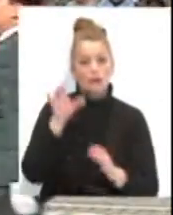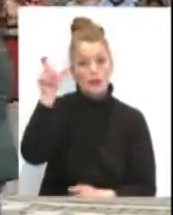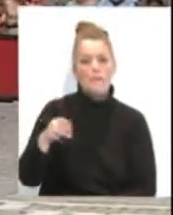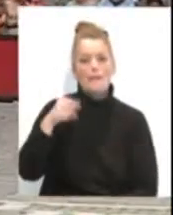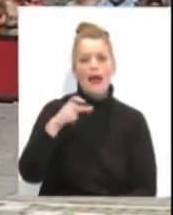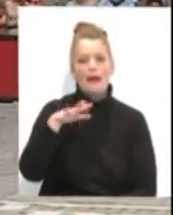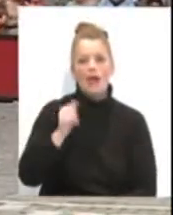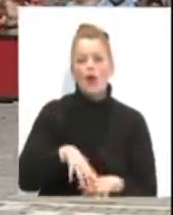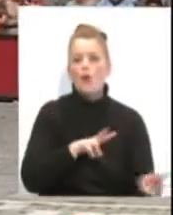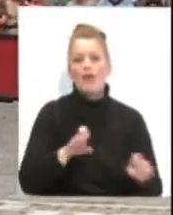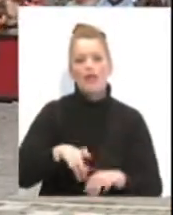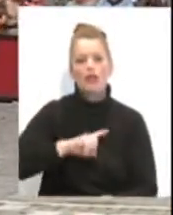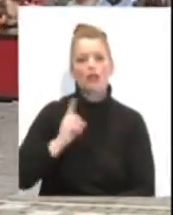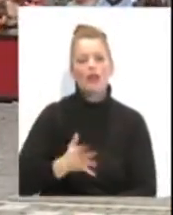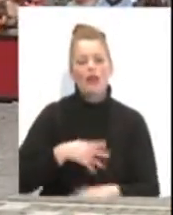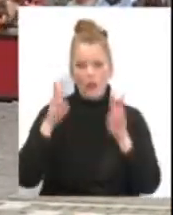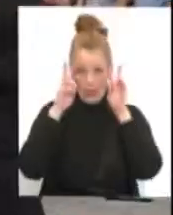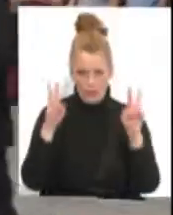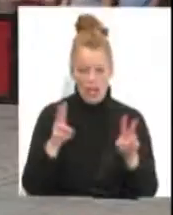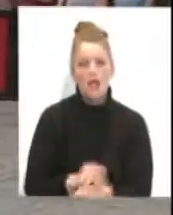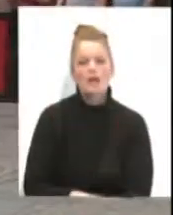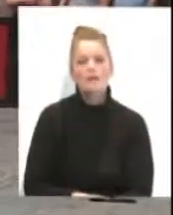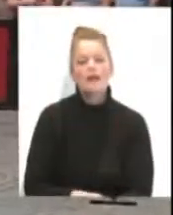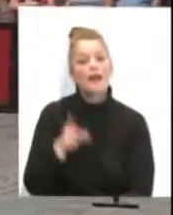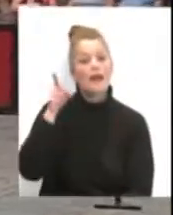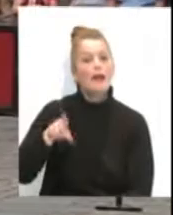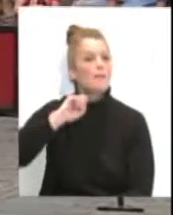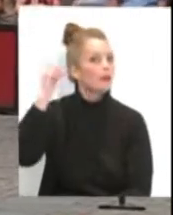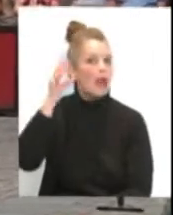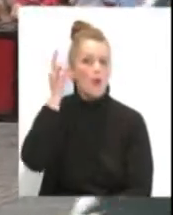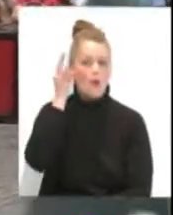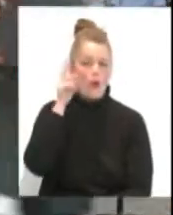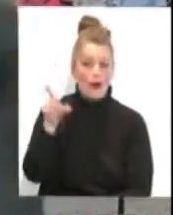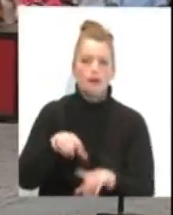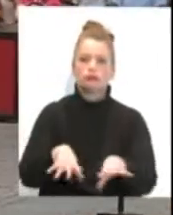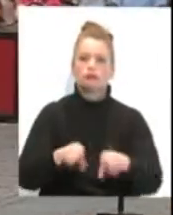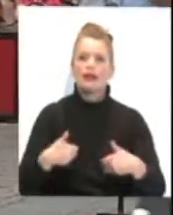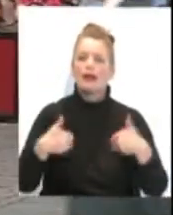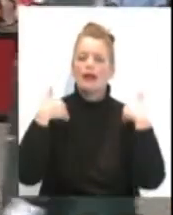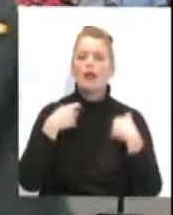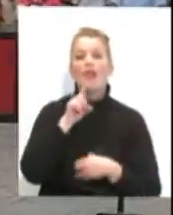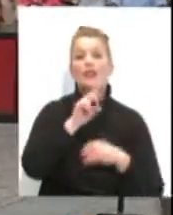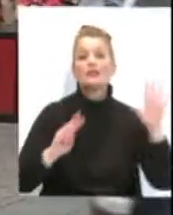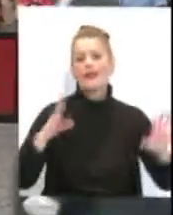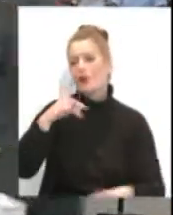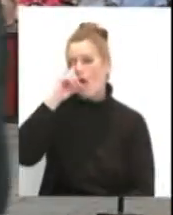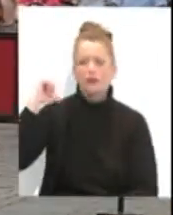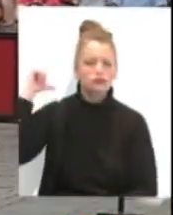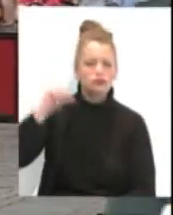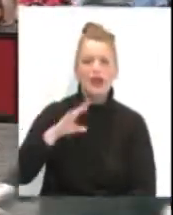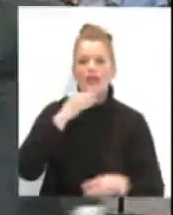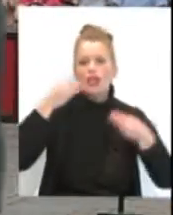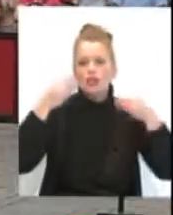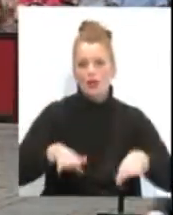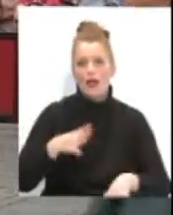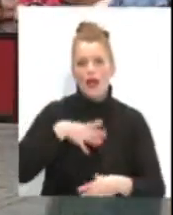Gámez sea la nueva directora de la Guardia Civil. Se trata de la primera mujer que ocupará este cargo en los 175 años de historia del